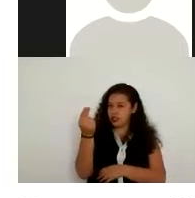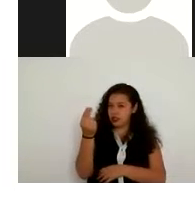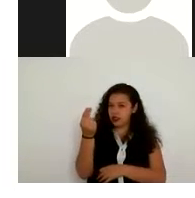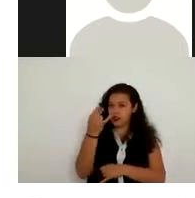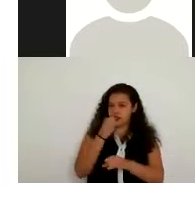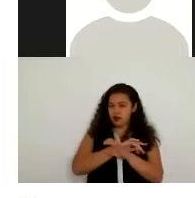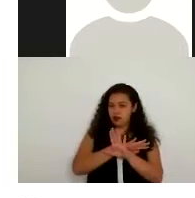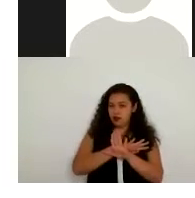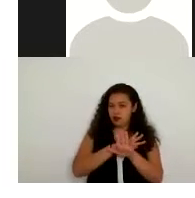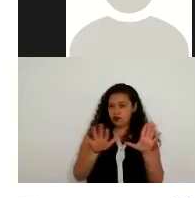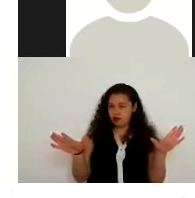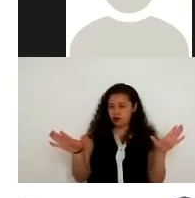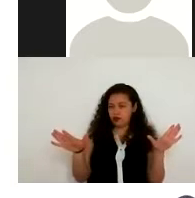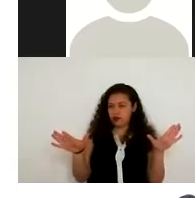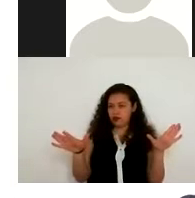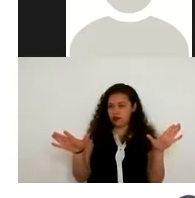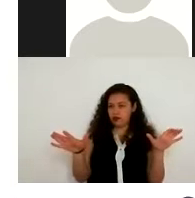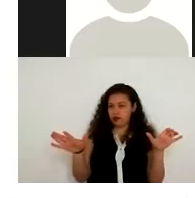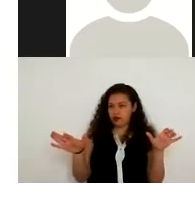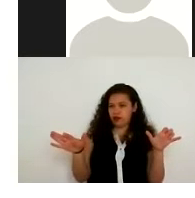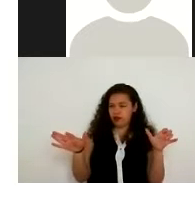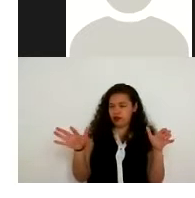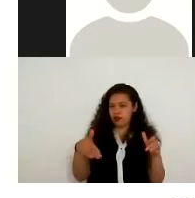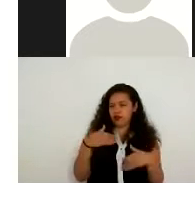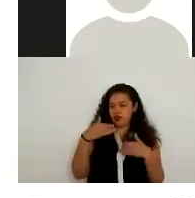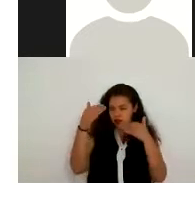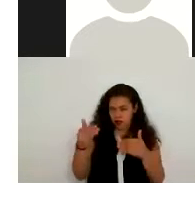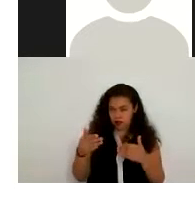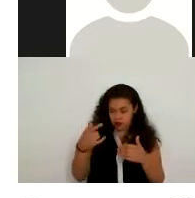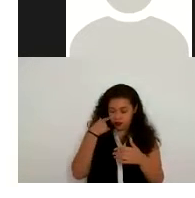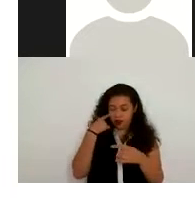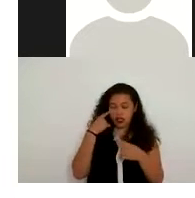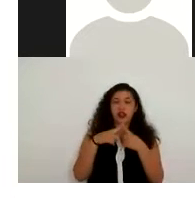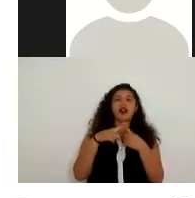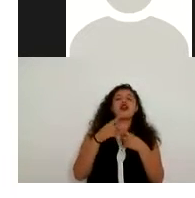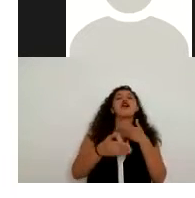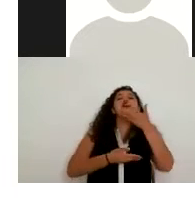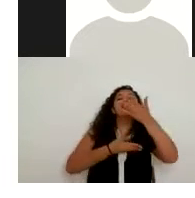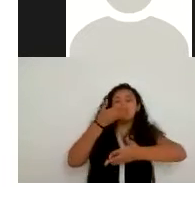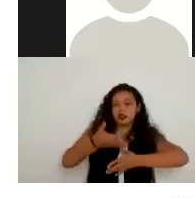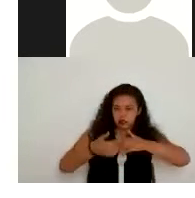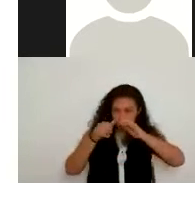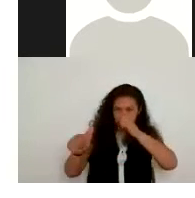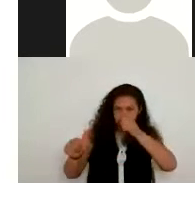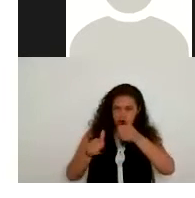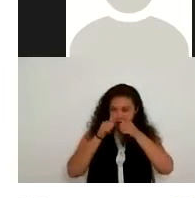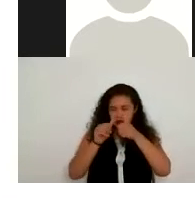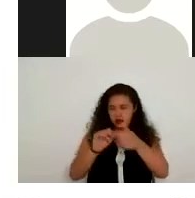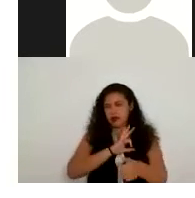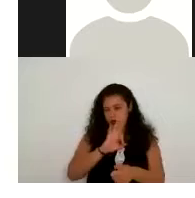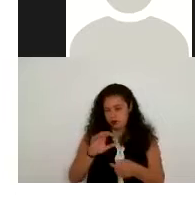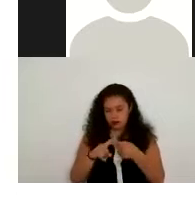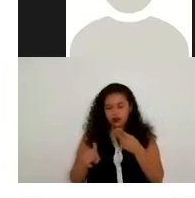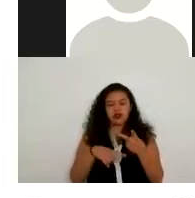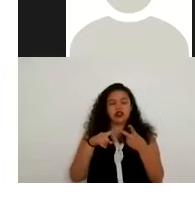para lo siguiente para darte un servicio asistencial para poder apoyarte ya sea con